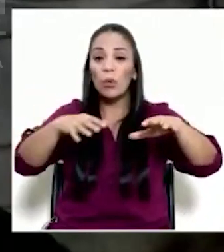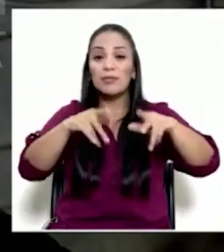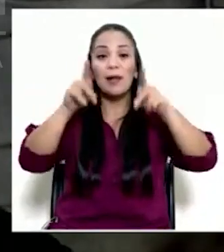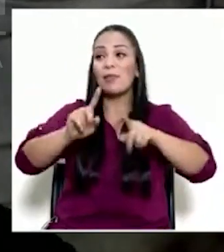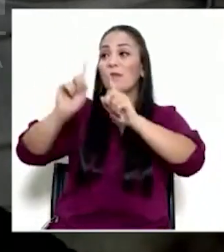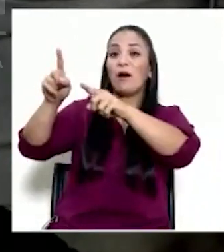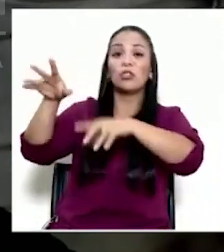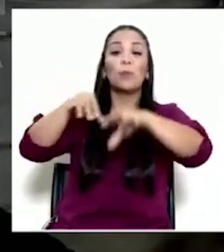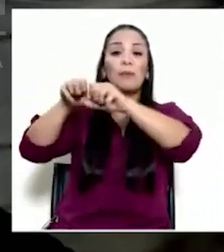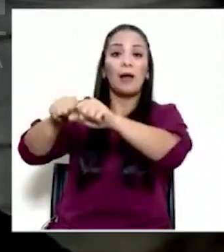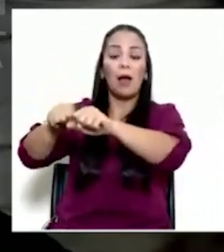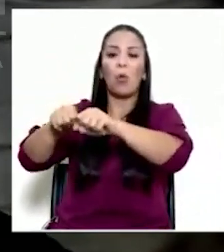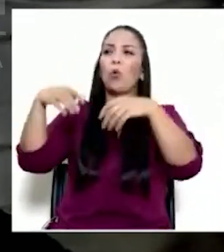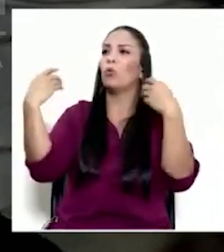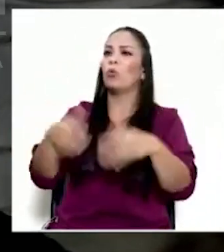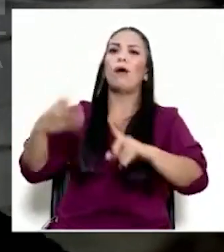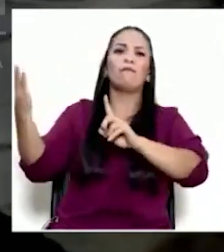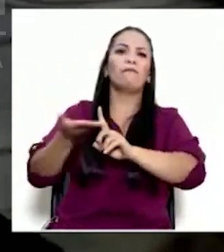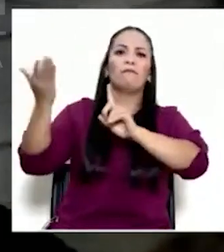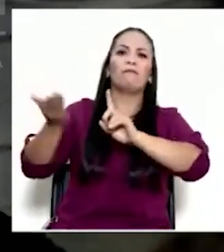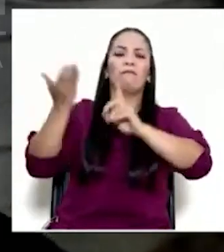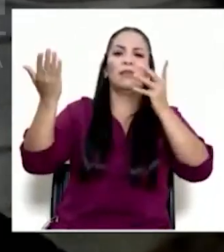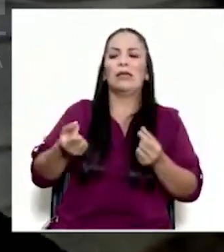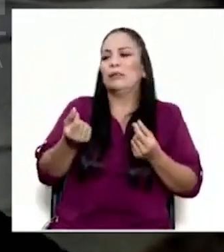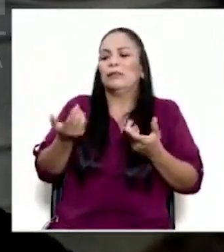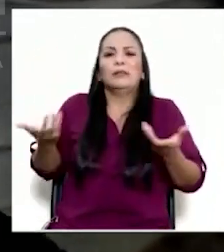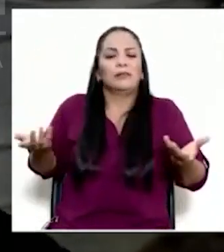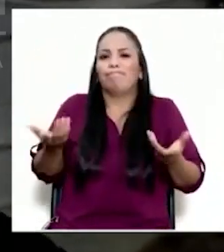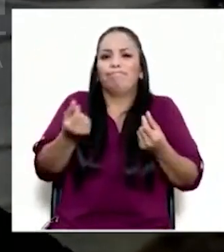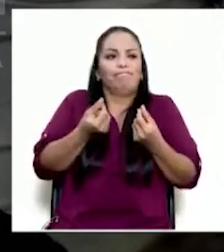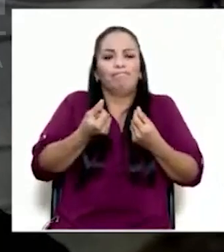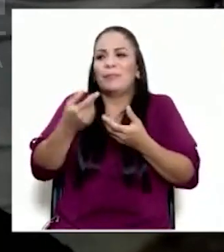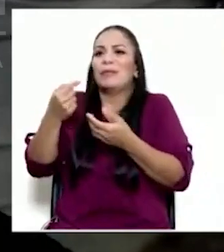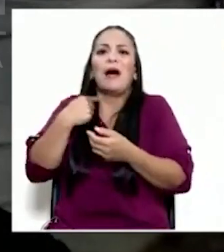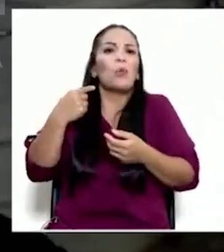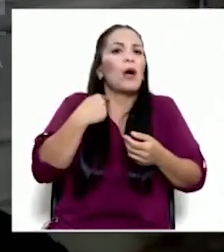al supermercado y lo está golpeando muchísimo en donde más le duele que es el bolsillo.